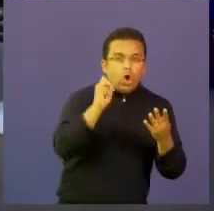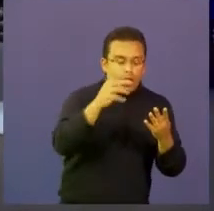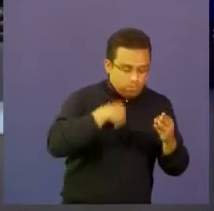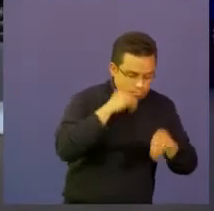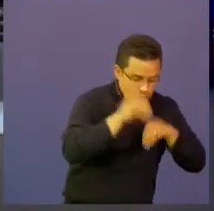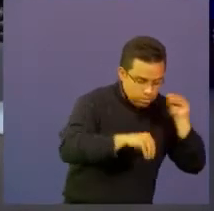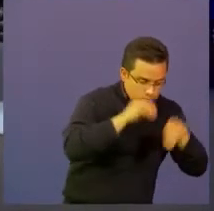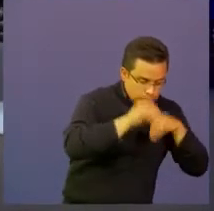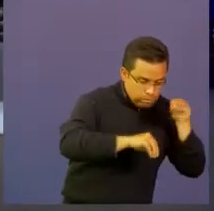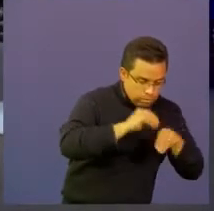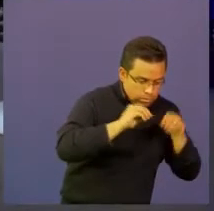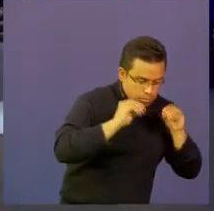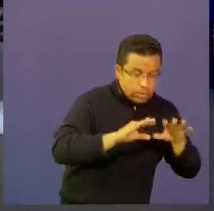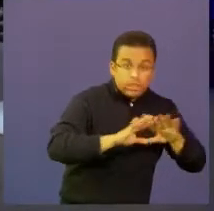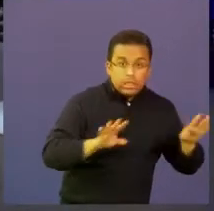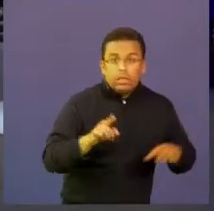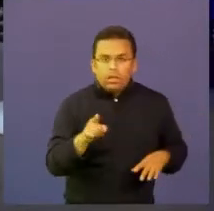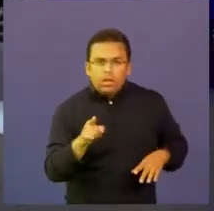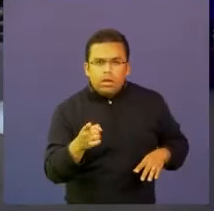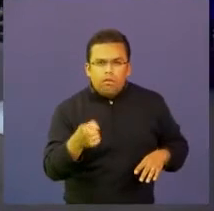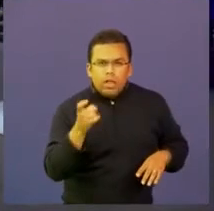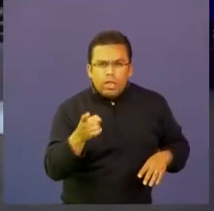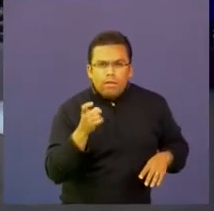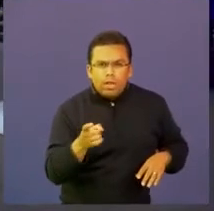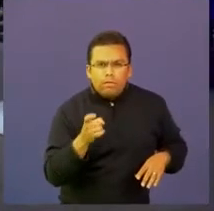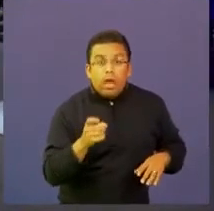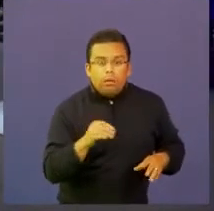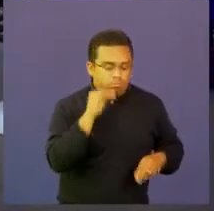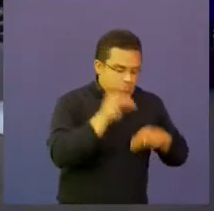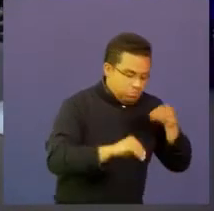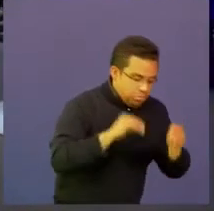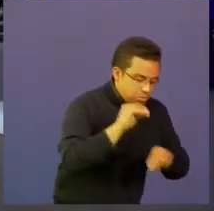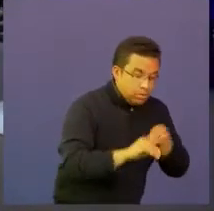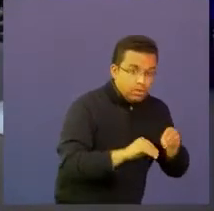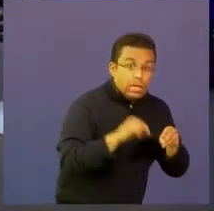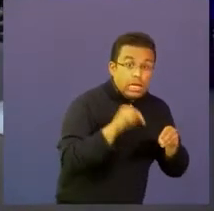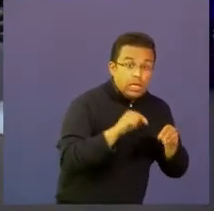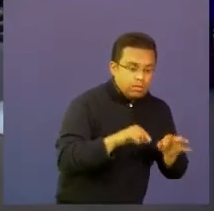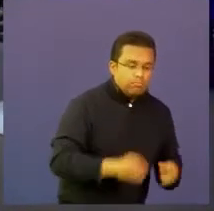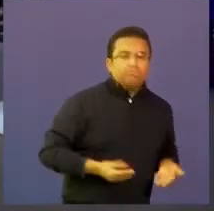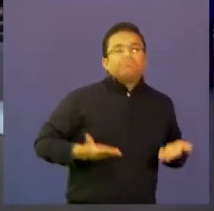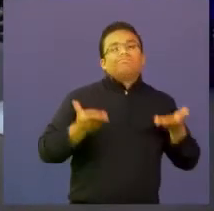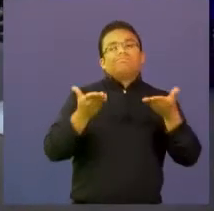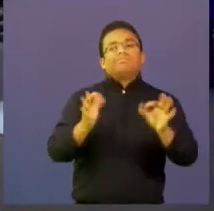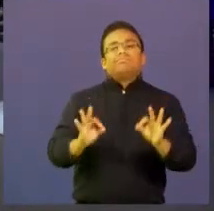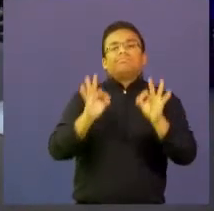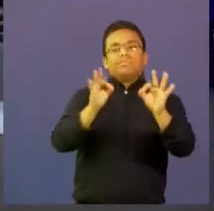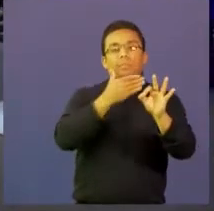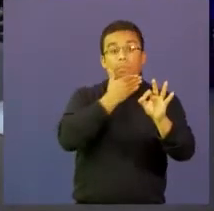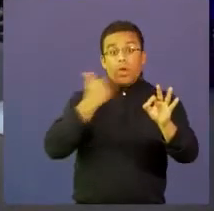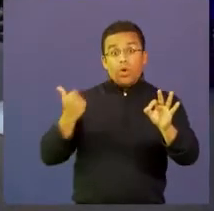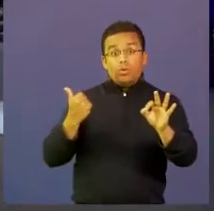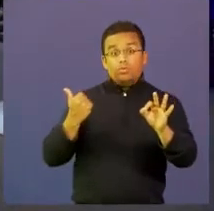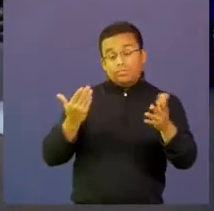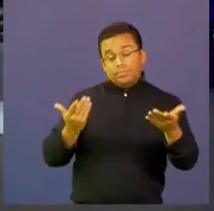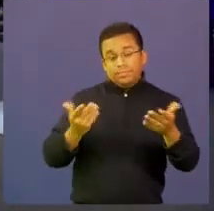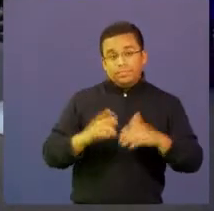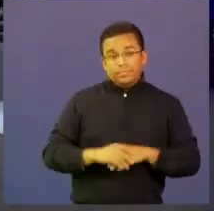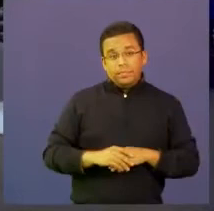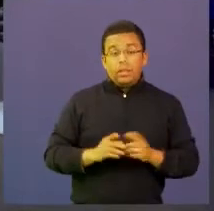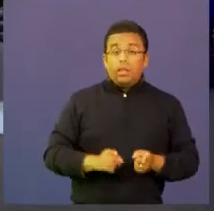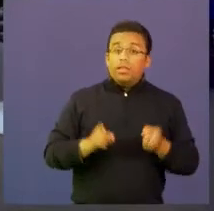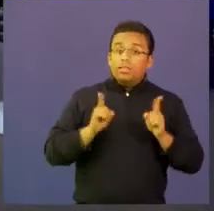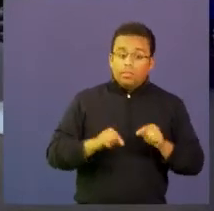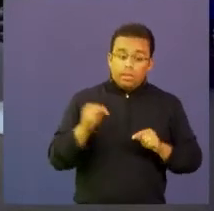articulado con las necesidades de las instituciones educativas nos permita a nosotros ofrecer un producto de mayor calidad y mayor alcance pero también estamos